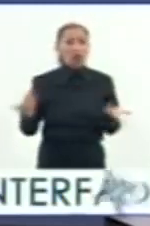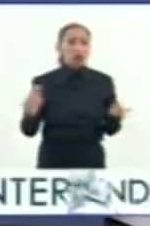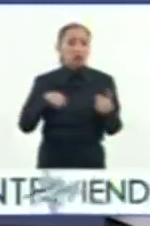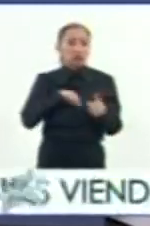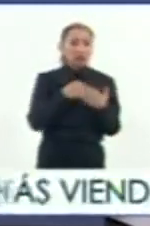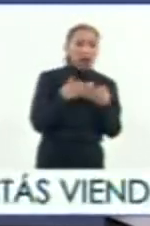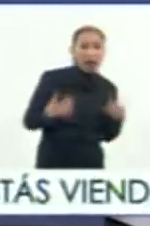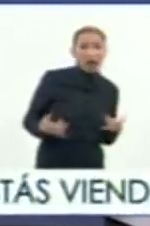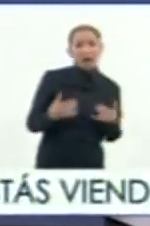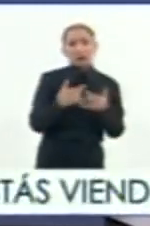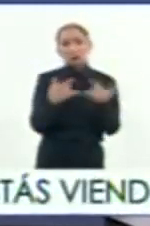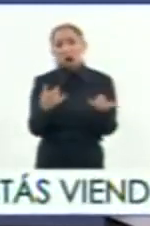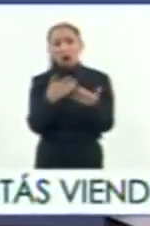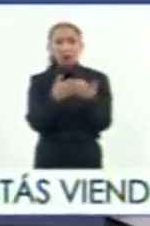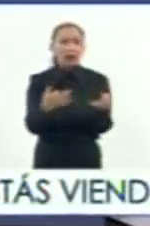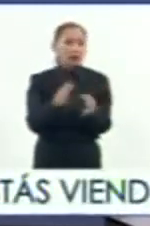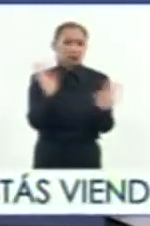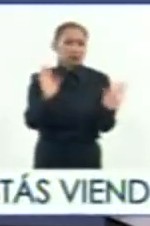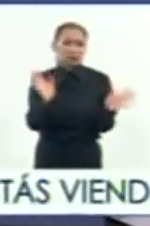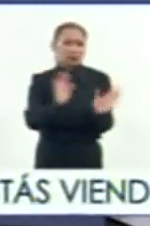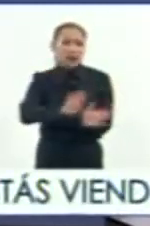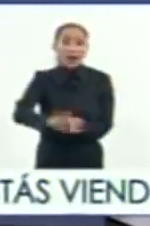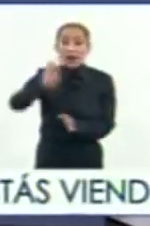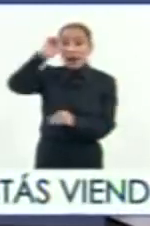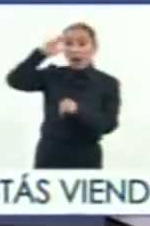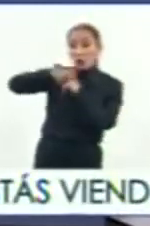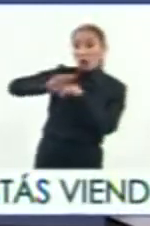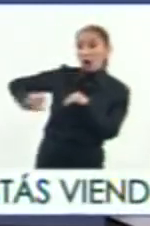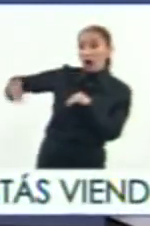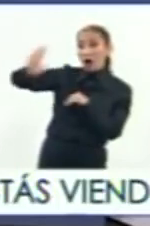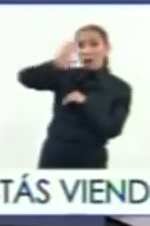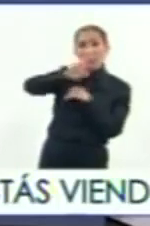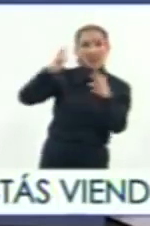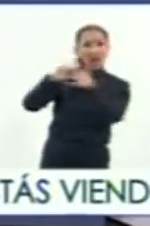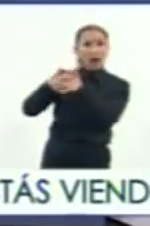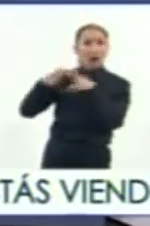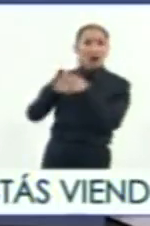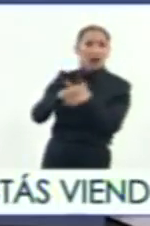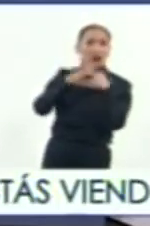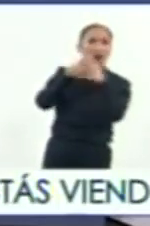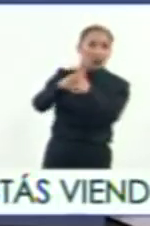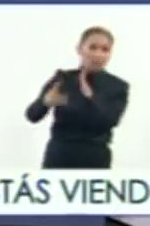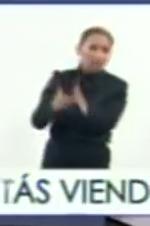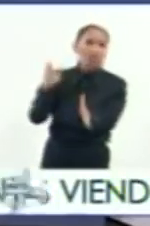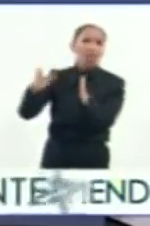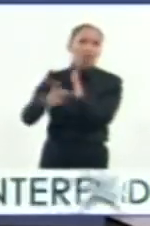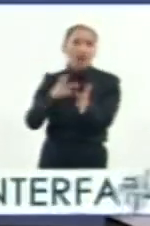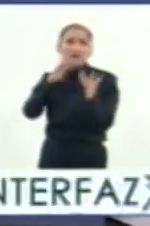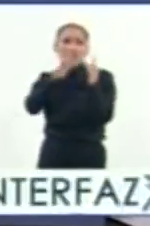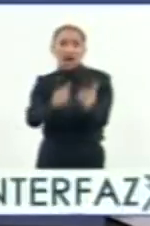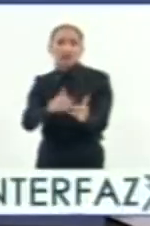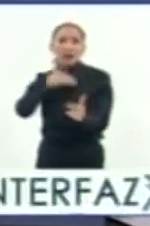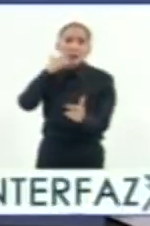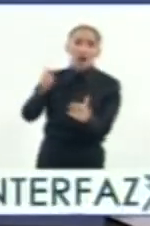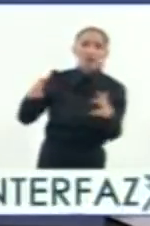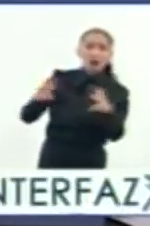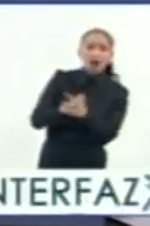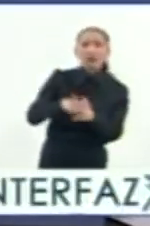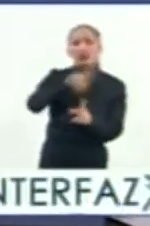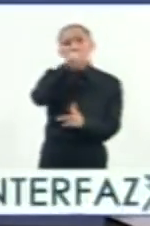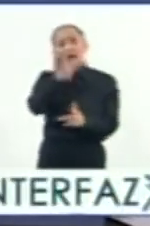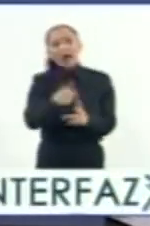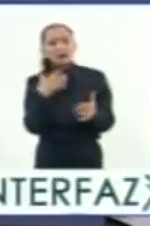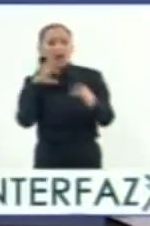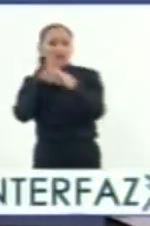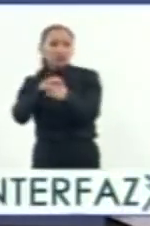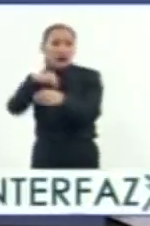nuestro territorio, a nuestra historia, porque si vemos Europa, Europa hace guerras en un momento y otro y franceses y alemanes en guerra y al rato